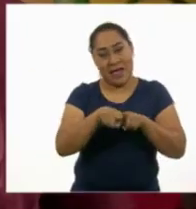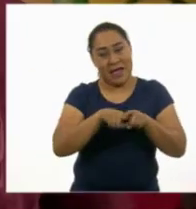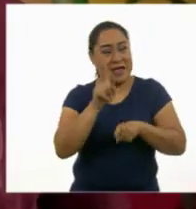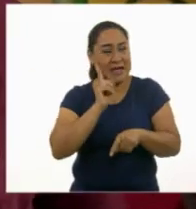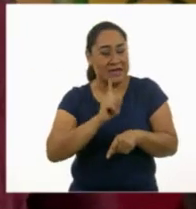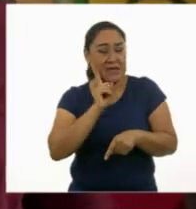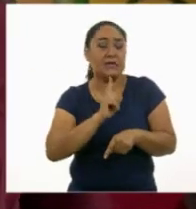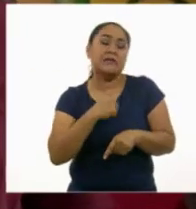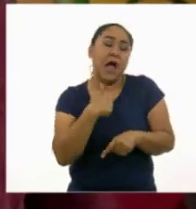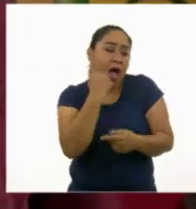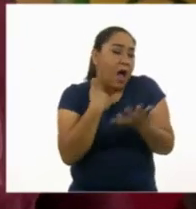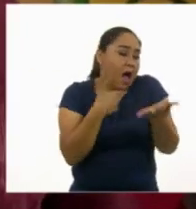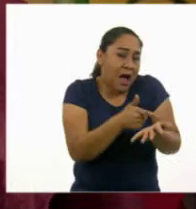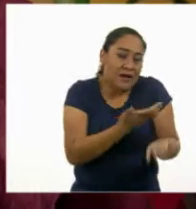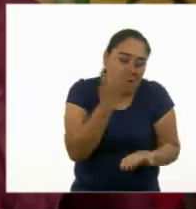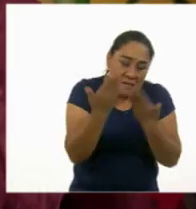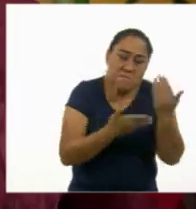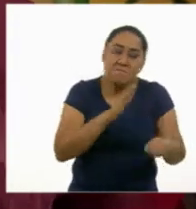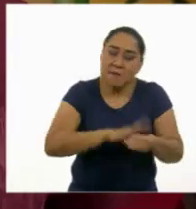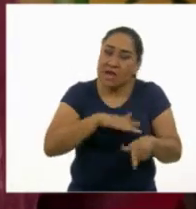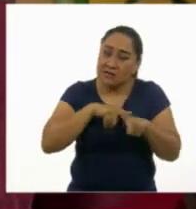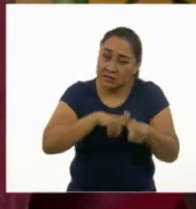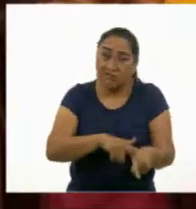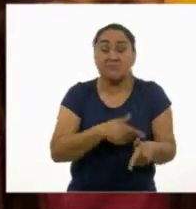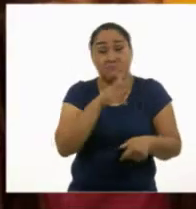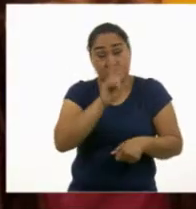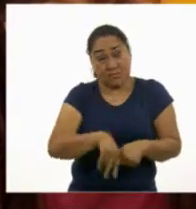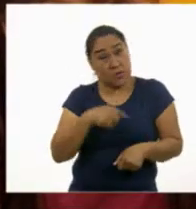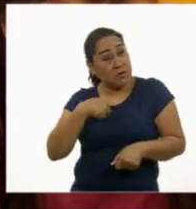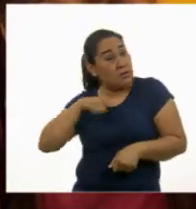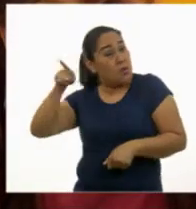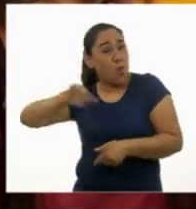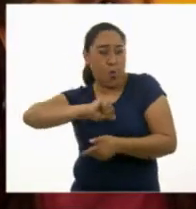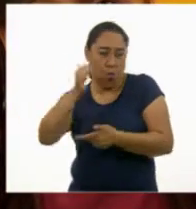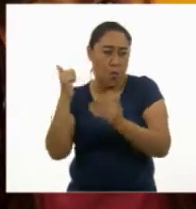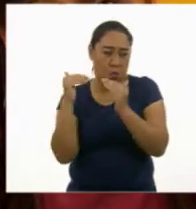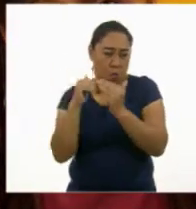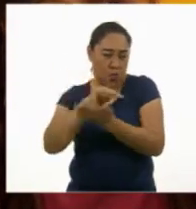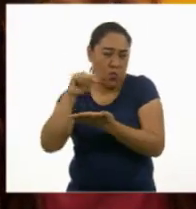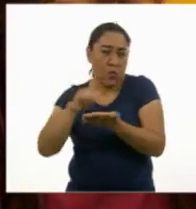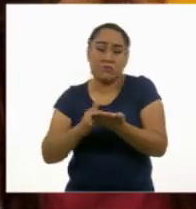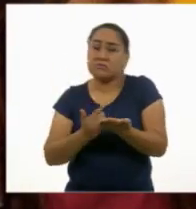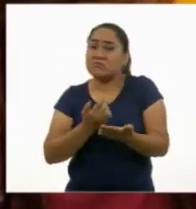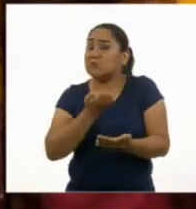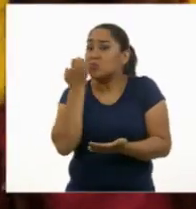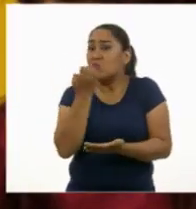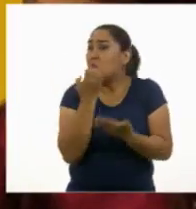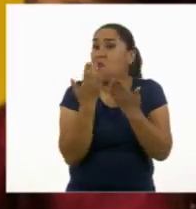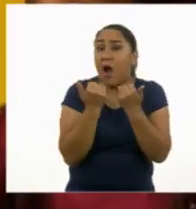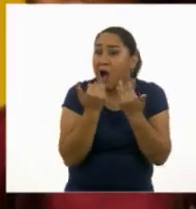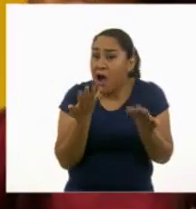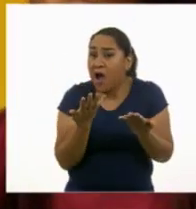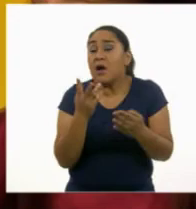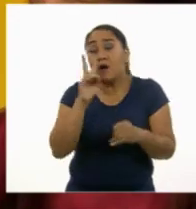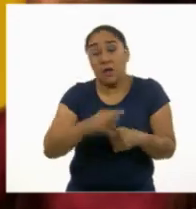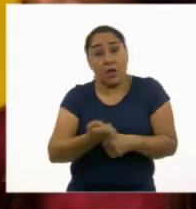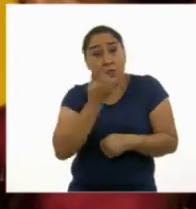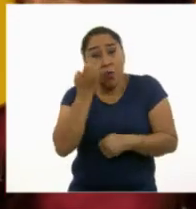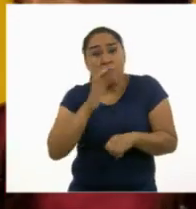Allá donde vivimos, pues es que no hay escuela y para llegar a ella hay que caminar muchísimo.